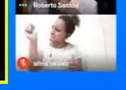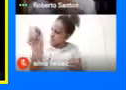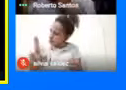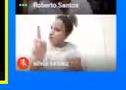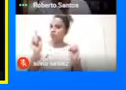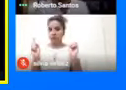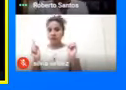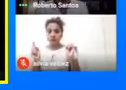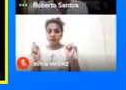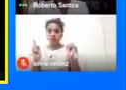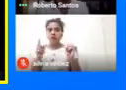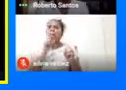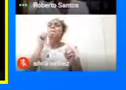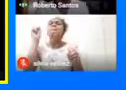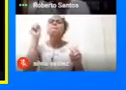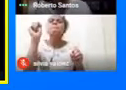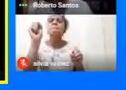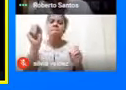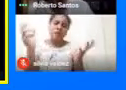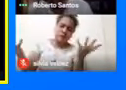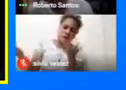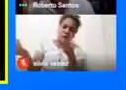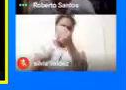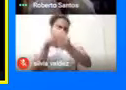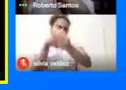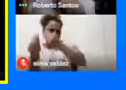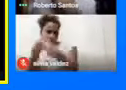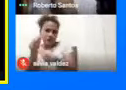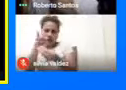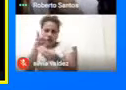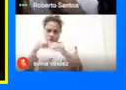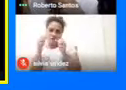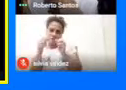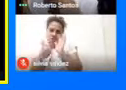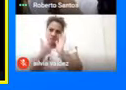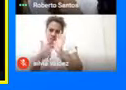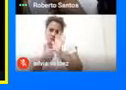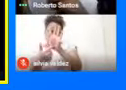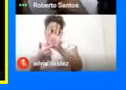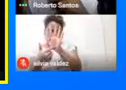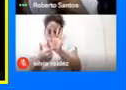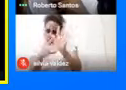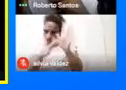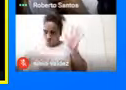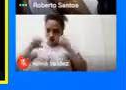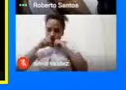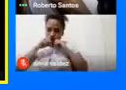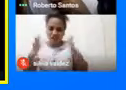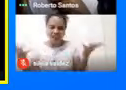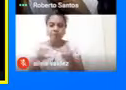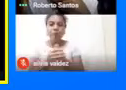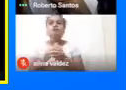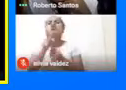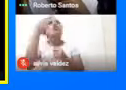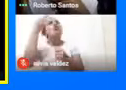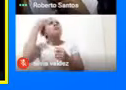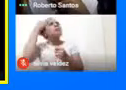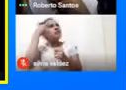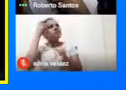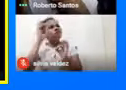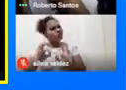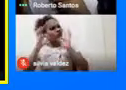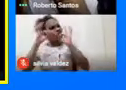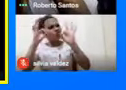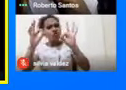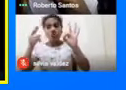Y digamos Que hacerte Acá públicamente Una pregunta Y es ¿Cómo consideras Efectivamente